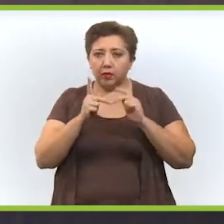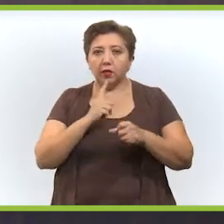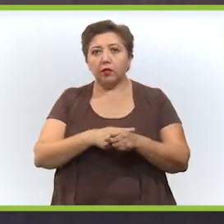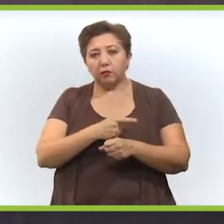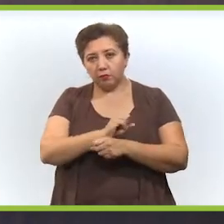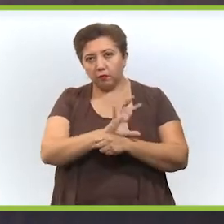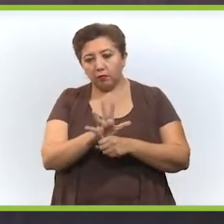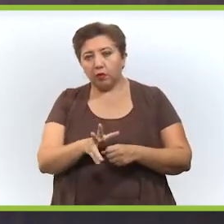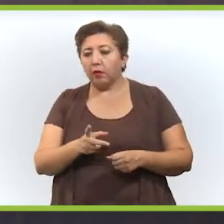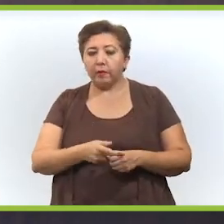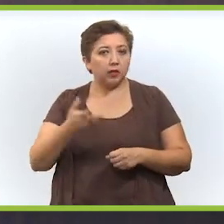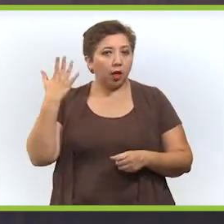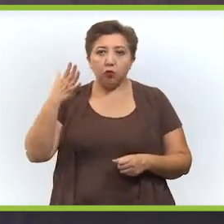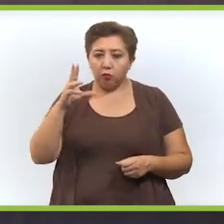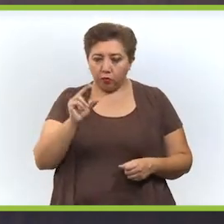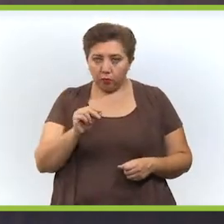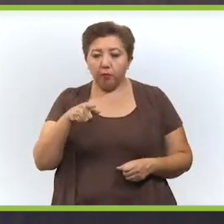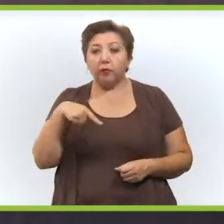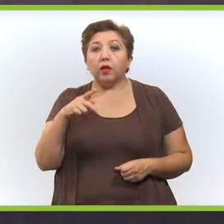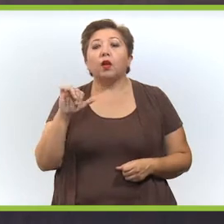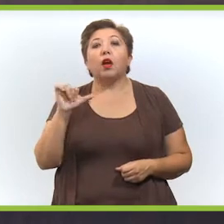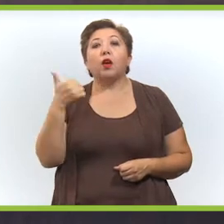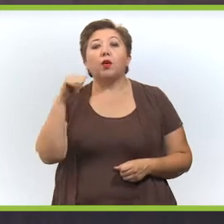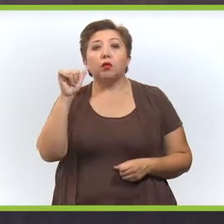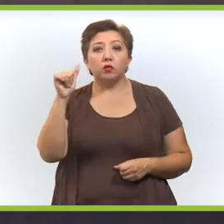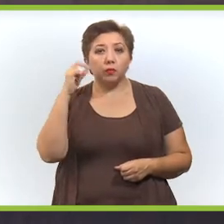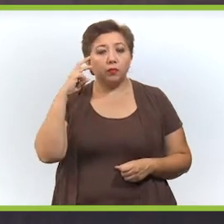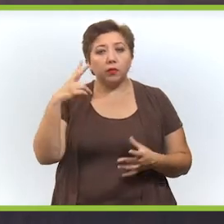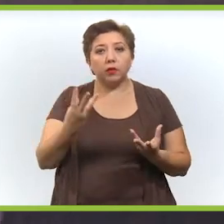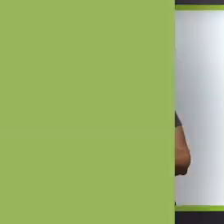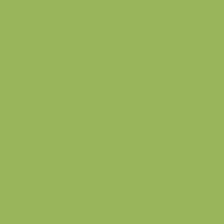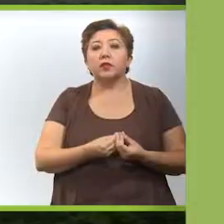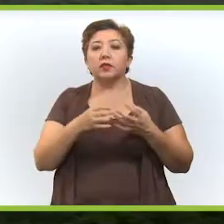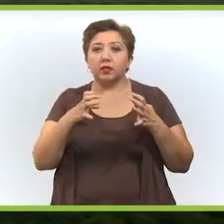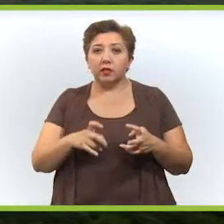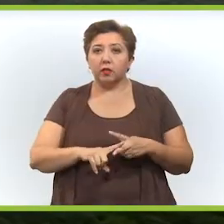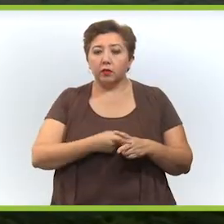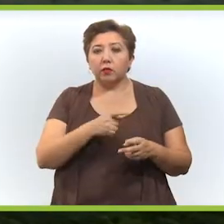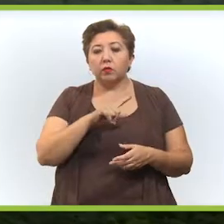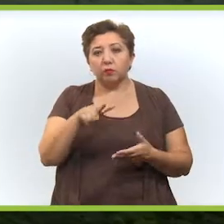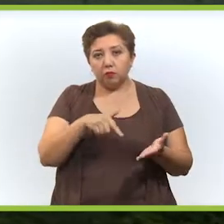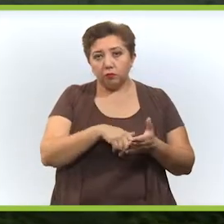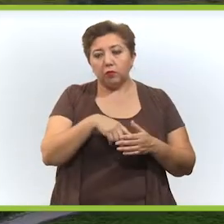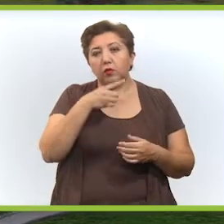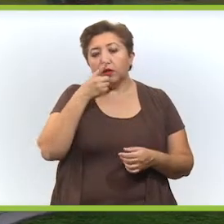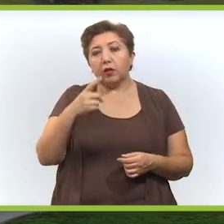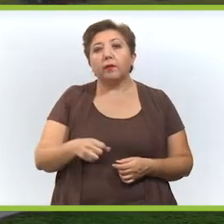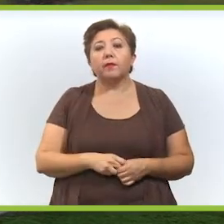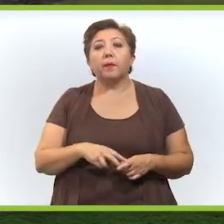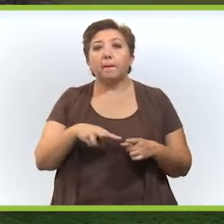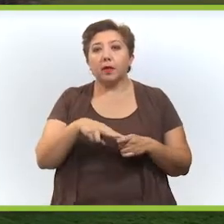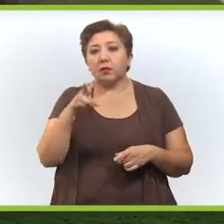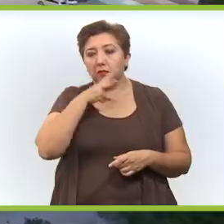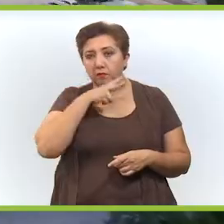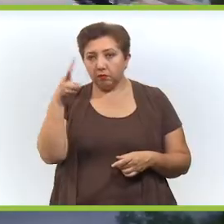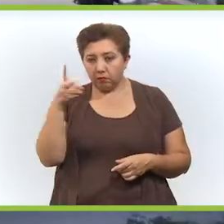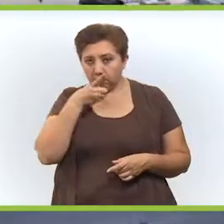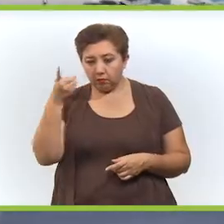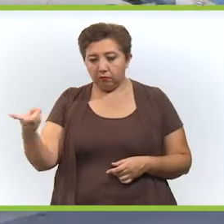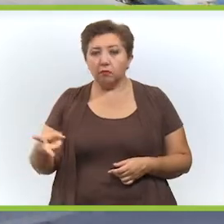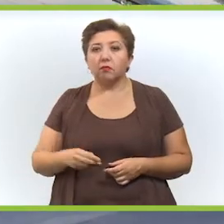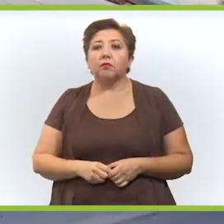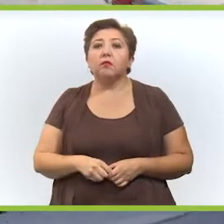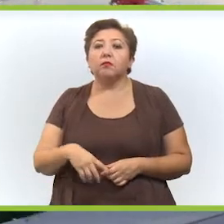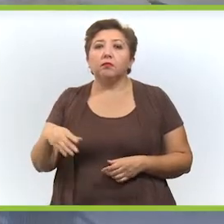es que la pandemia haya pasado, pero a partir del mes de agosto hemos estado viendo cómo hemos estado inaugurando parques eólicos como el de Progreso, como el de Tizimín, la